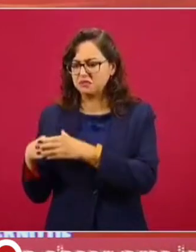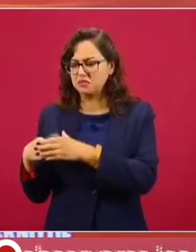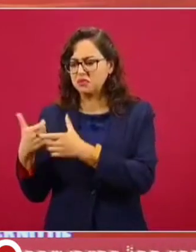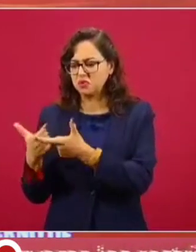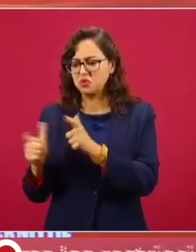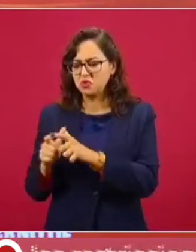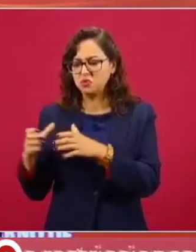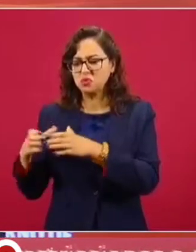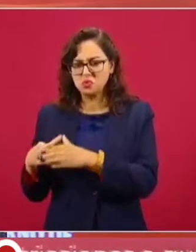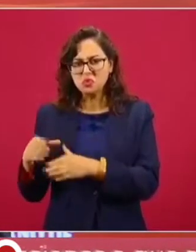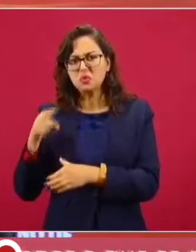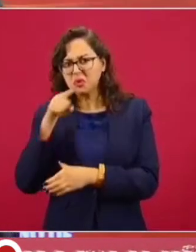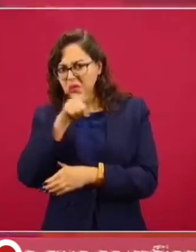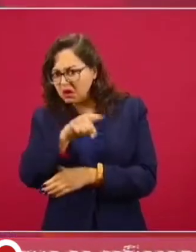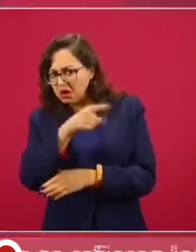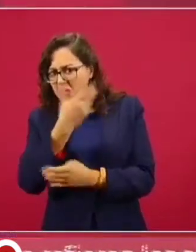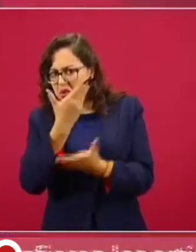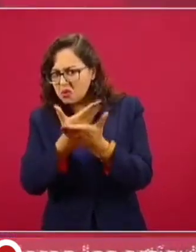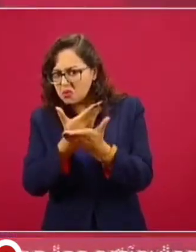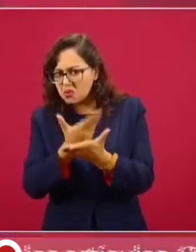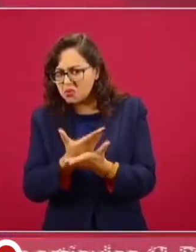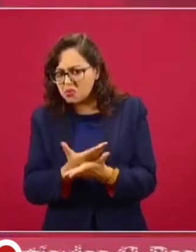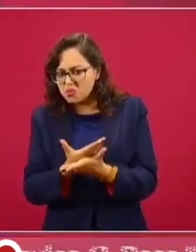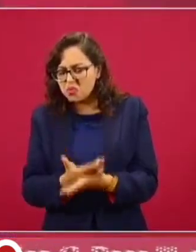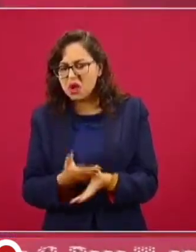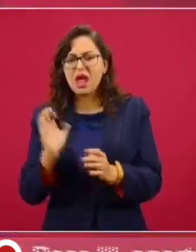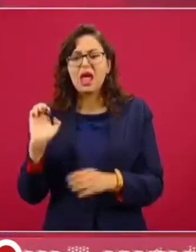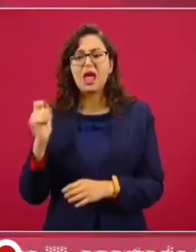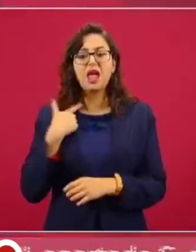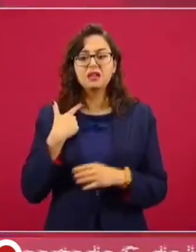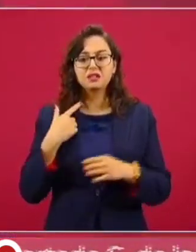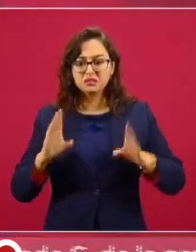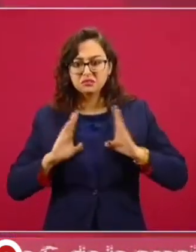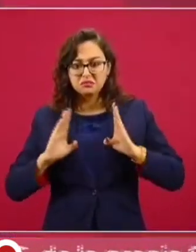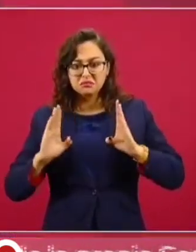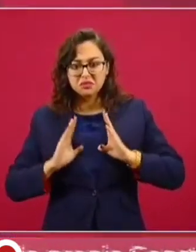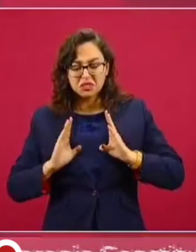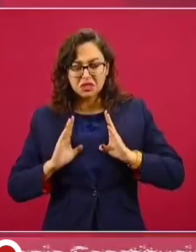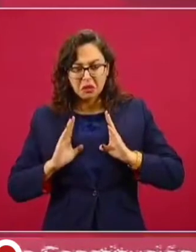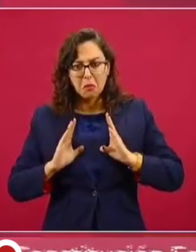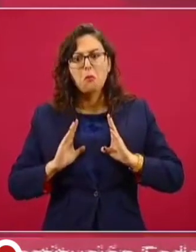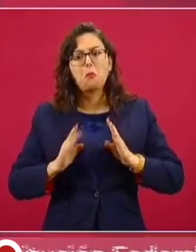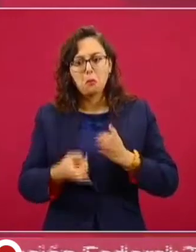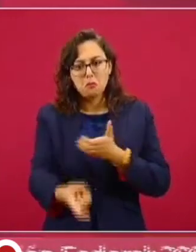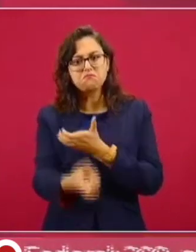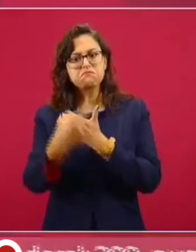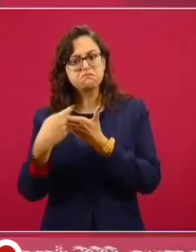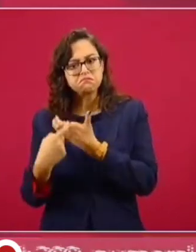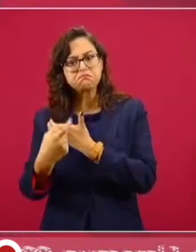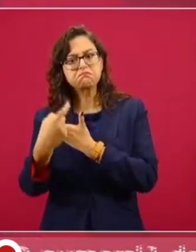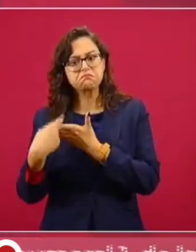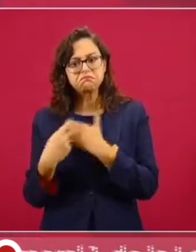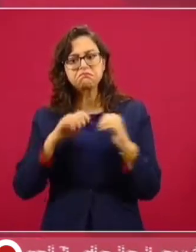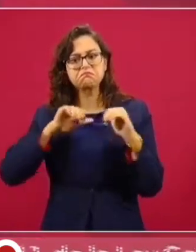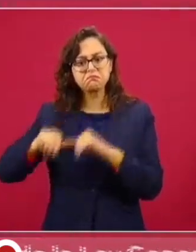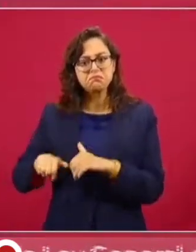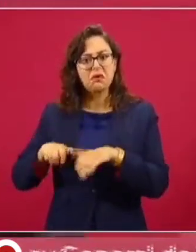los militares en retiro trabajar